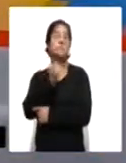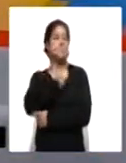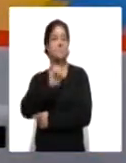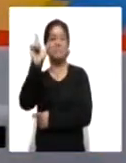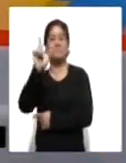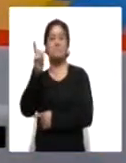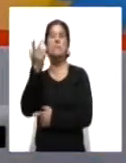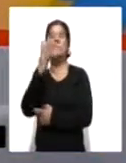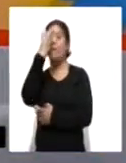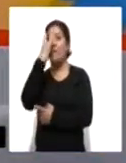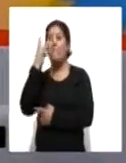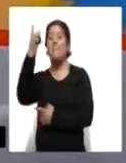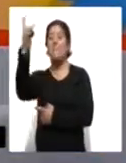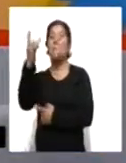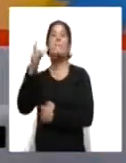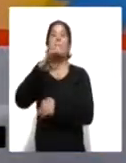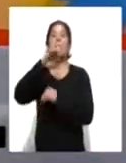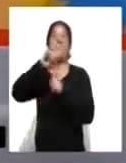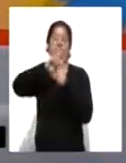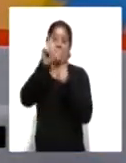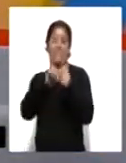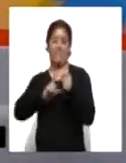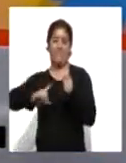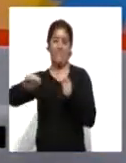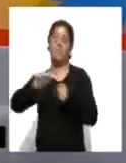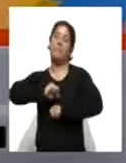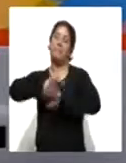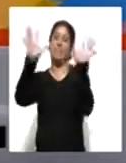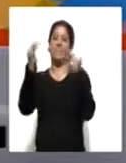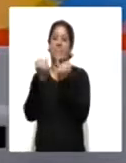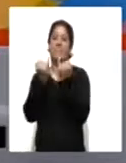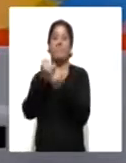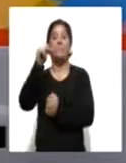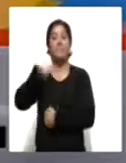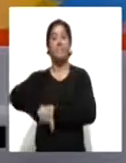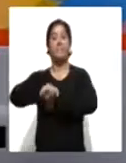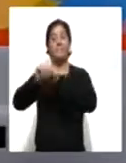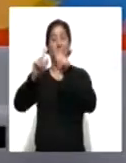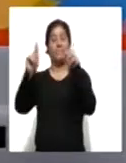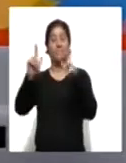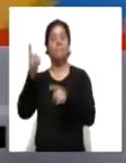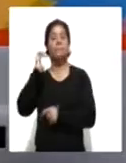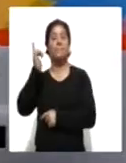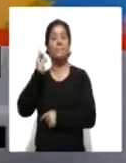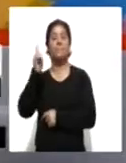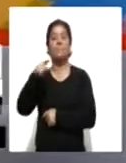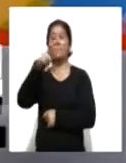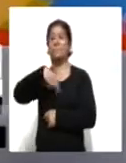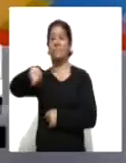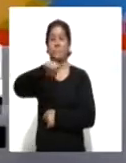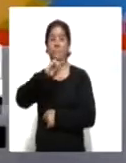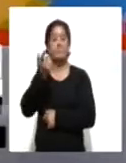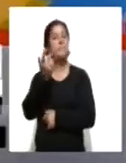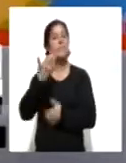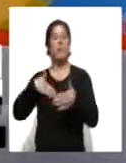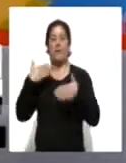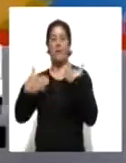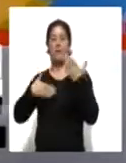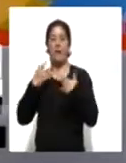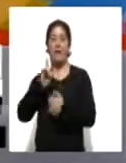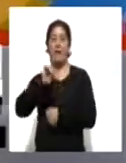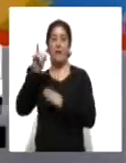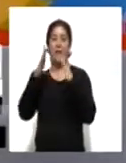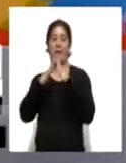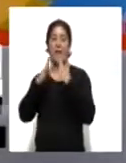magia en todo México. Por supuesto también aquí en Tlaxcala le deseamos que sea de muchísima alegría este día allá en casa,